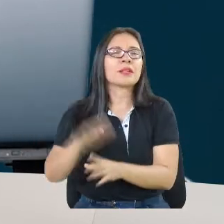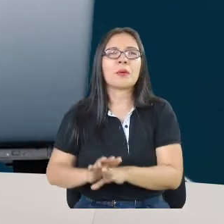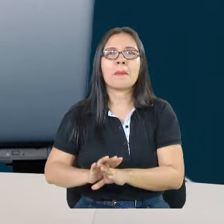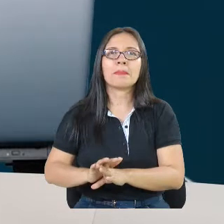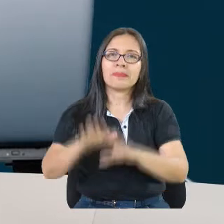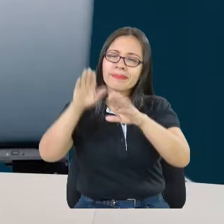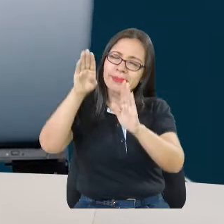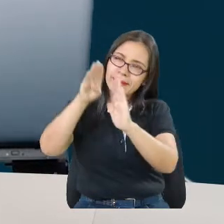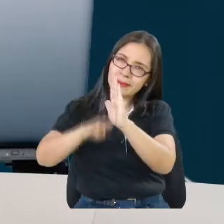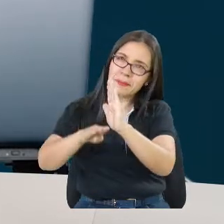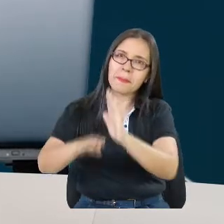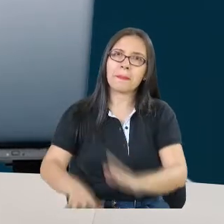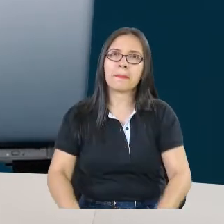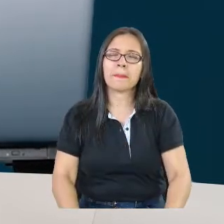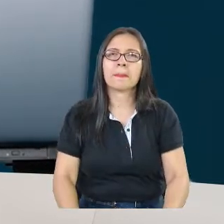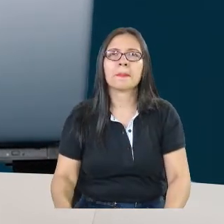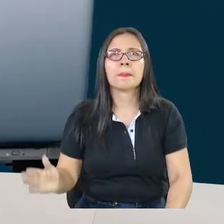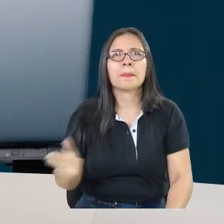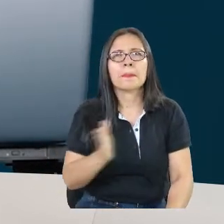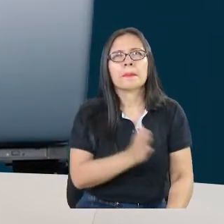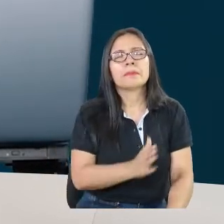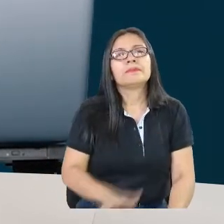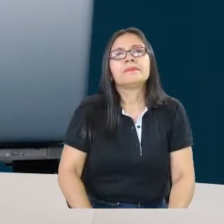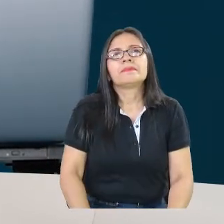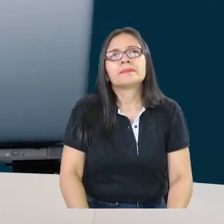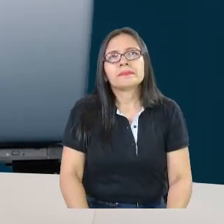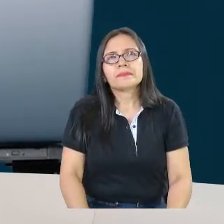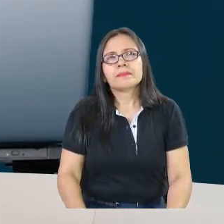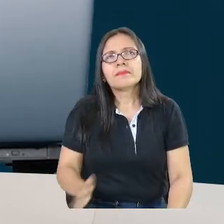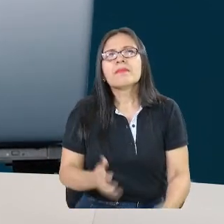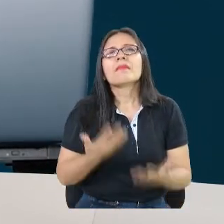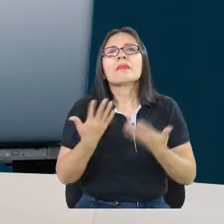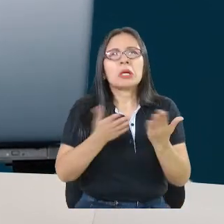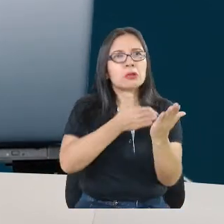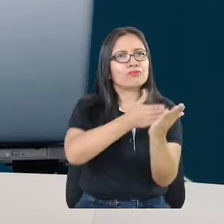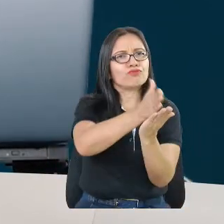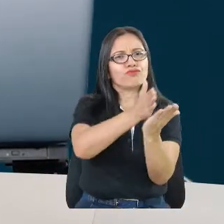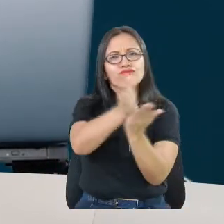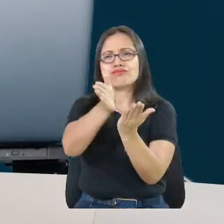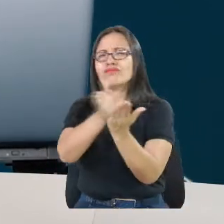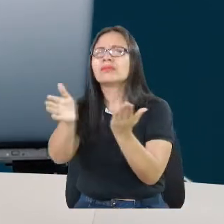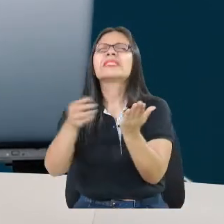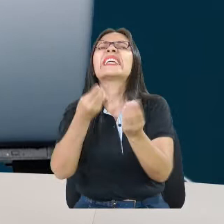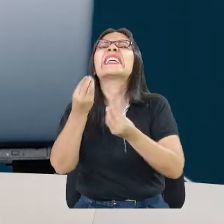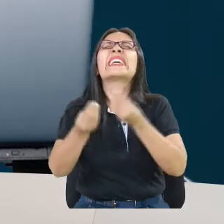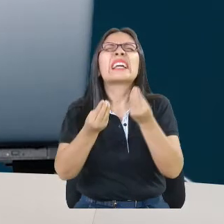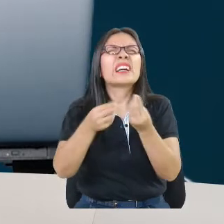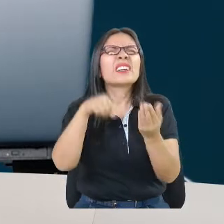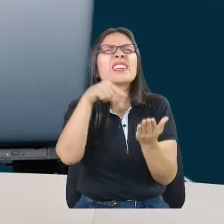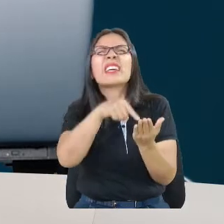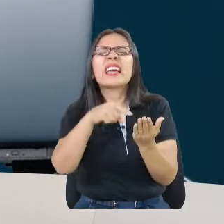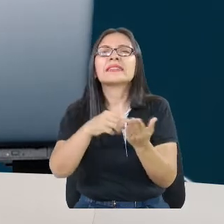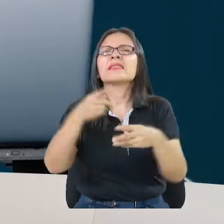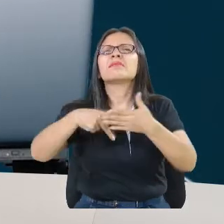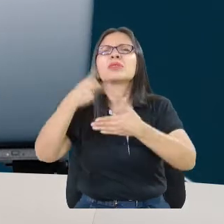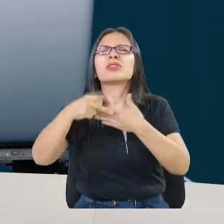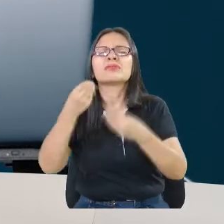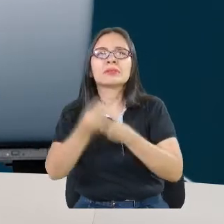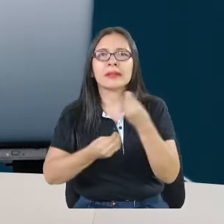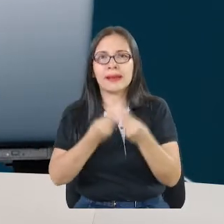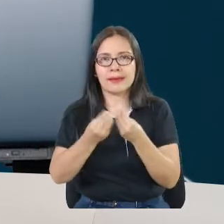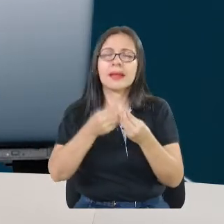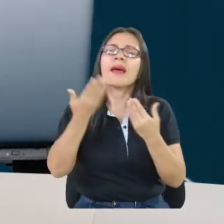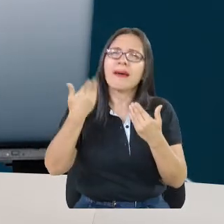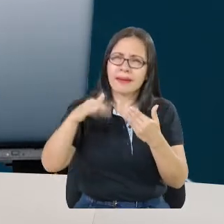Bueno, entonces aquí les voy a hablar un poco de lo que hacemos en cada línea. Ya lo he mencionado de manera general en los pilares y aquí